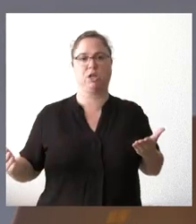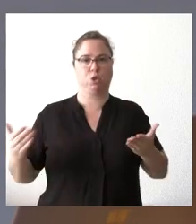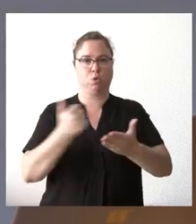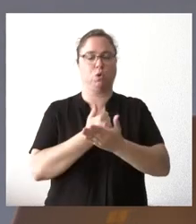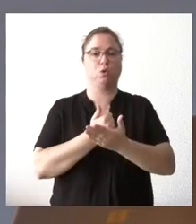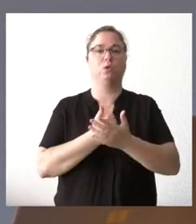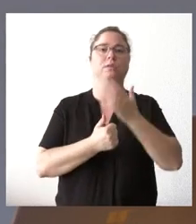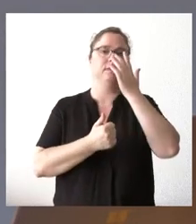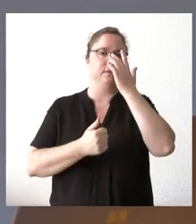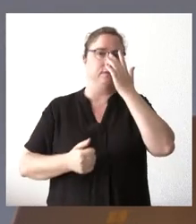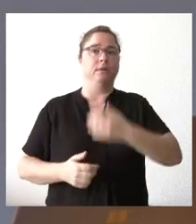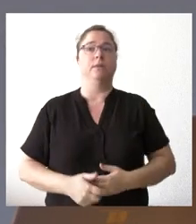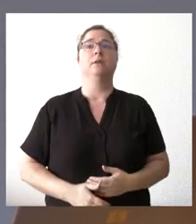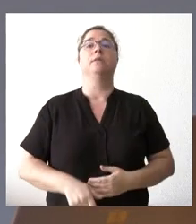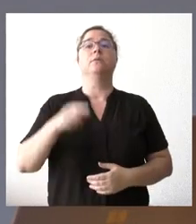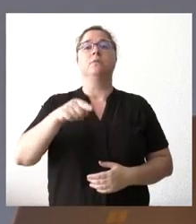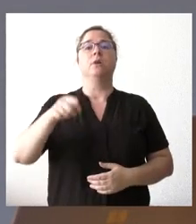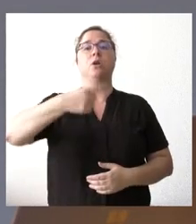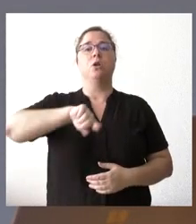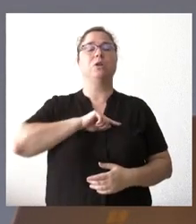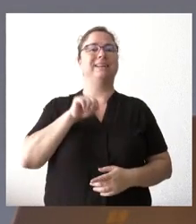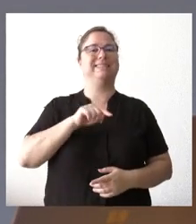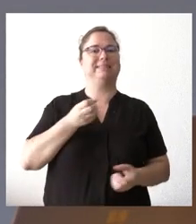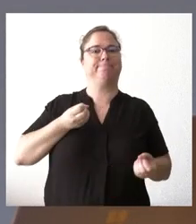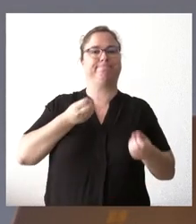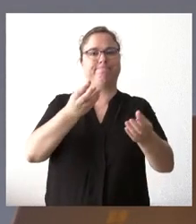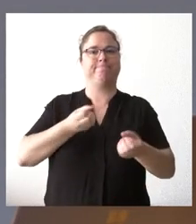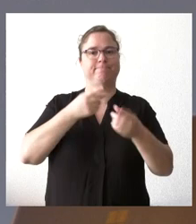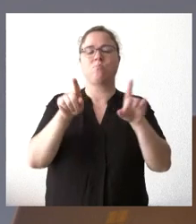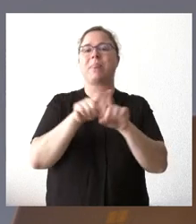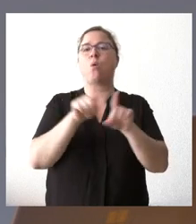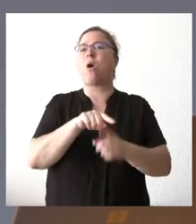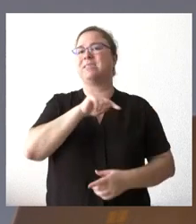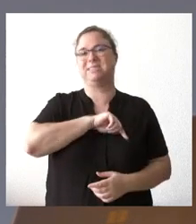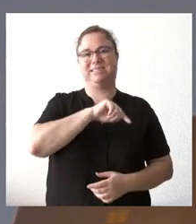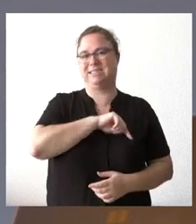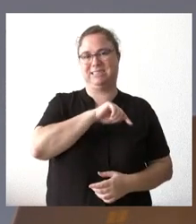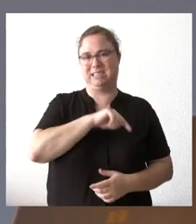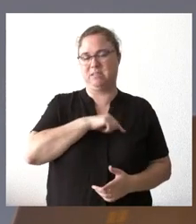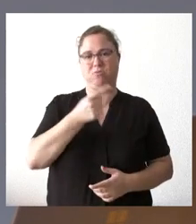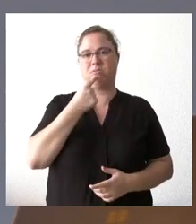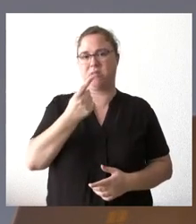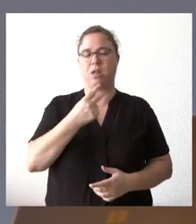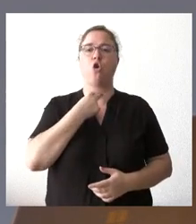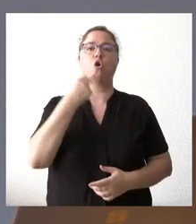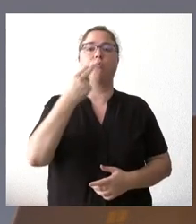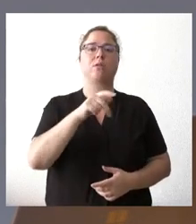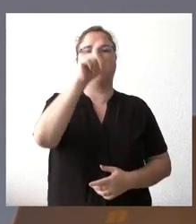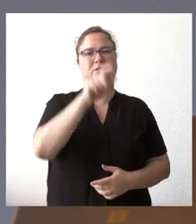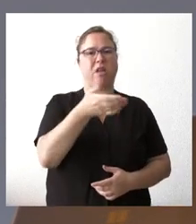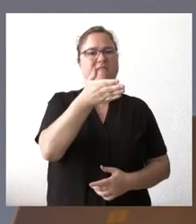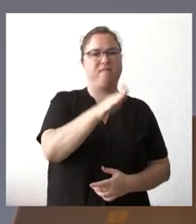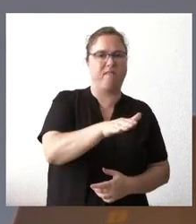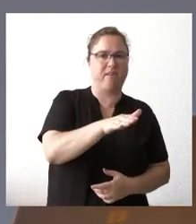Únicamente añadir a esta manifestación de sentimientos que ha pronunciado el portavoz respecto a la persona fallecida,